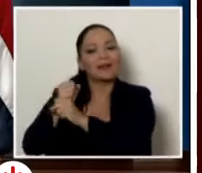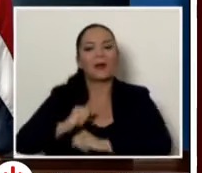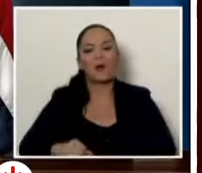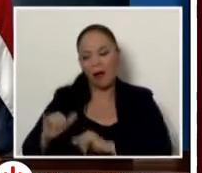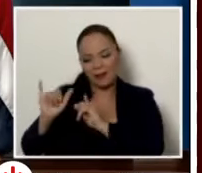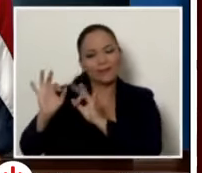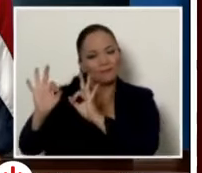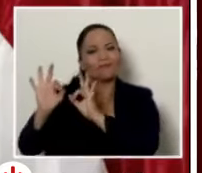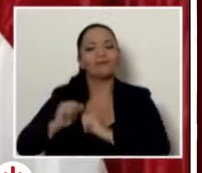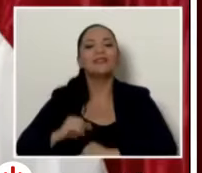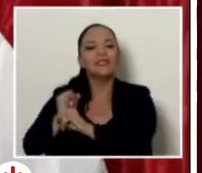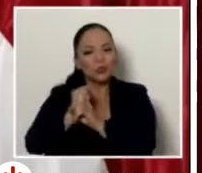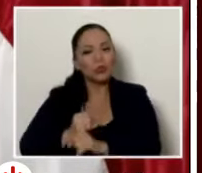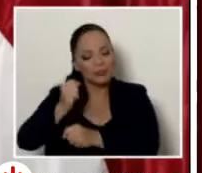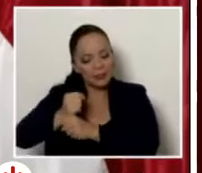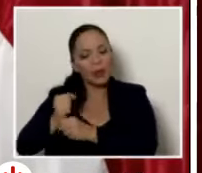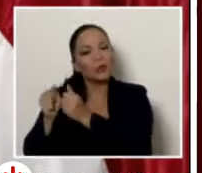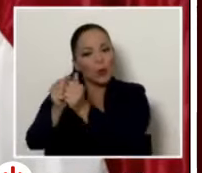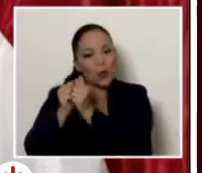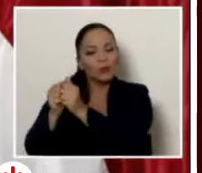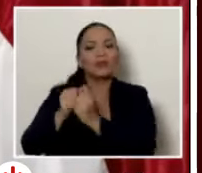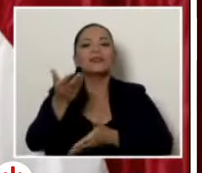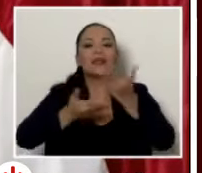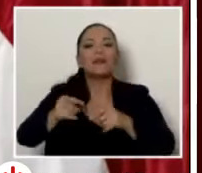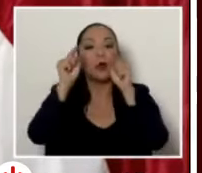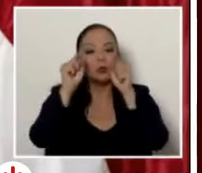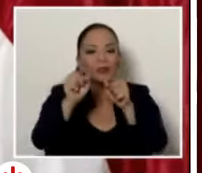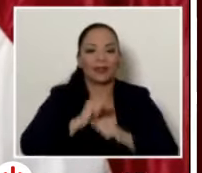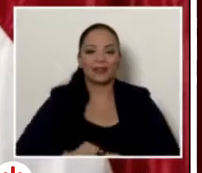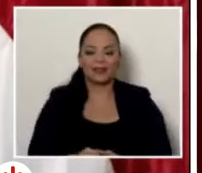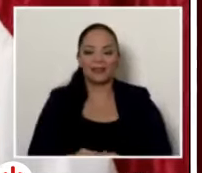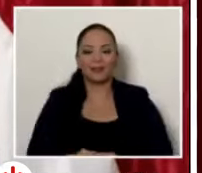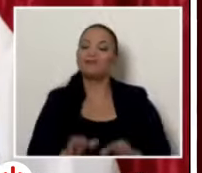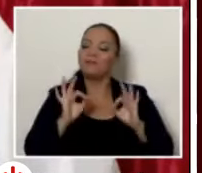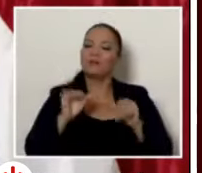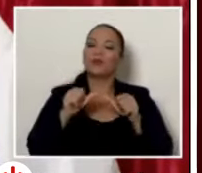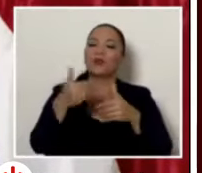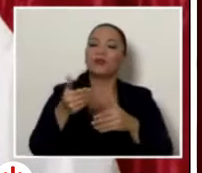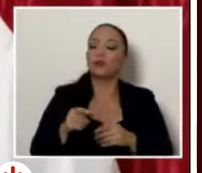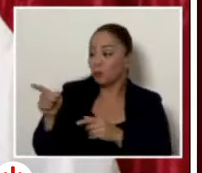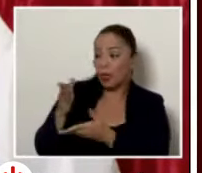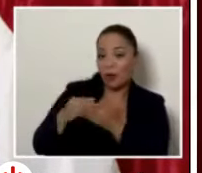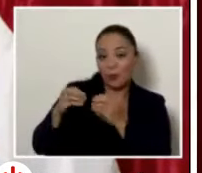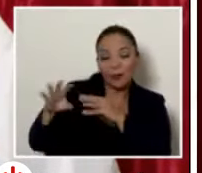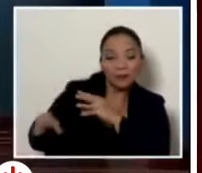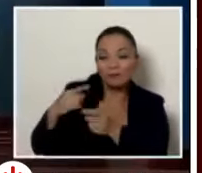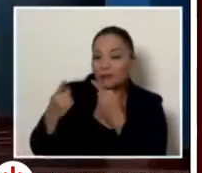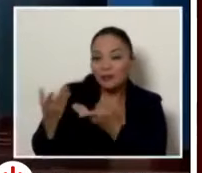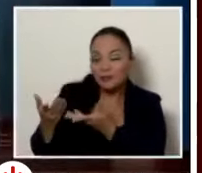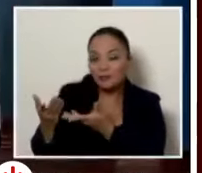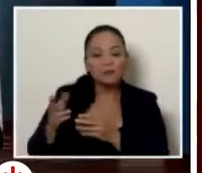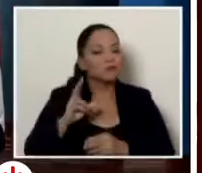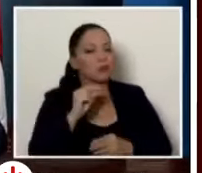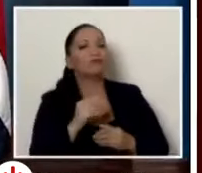ser. Las instituciones trabajando juntas para servirle a usted. Continuamos. ¿Alguno de ustedes quería hacer alguna otra? No.